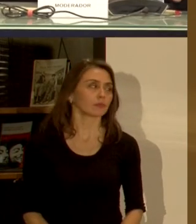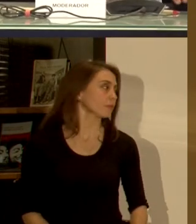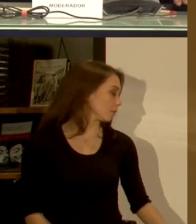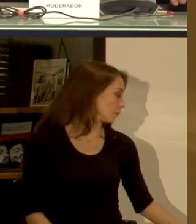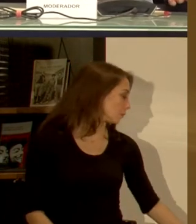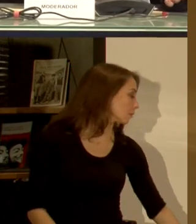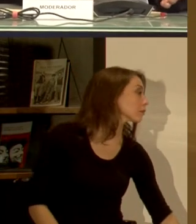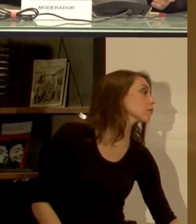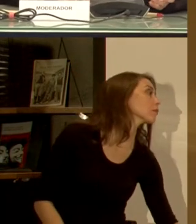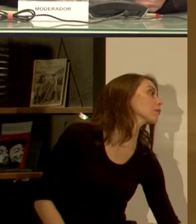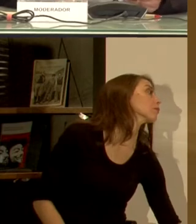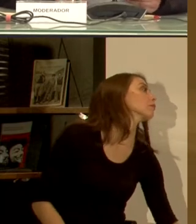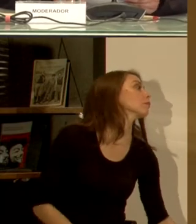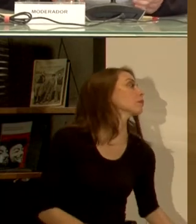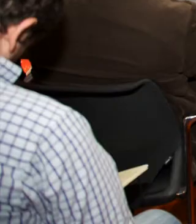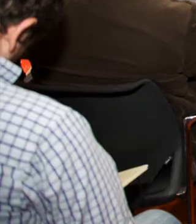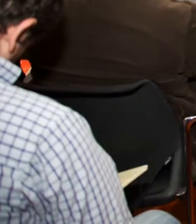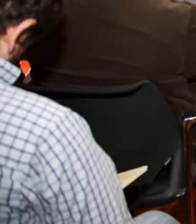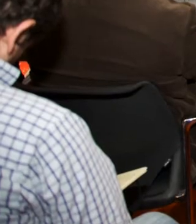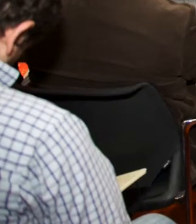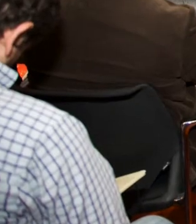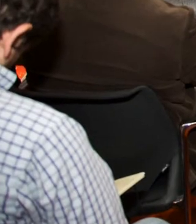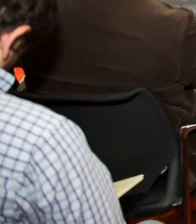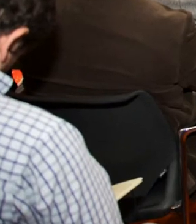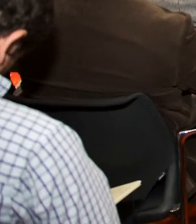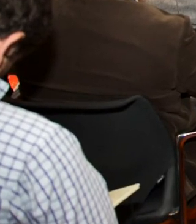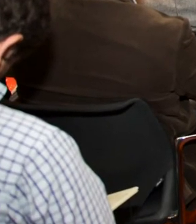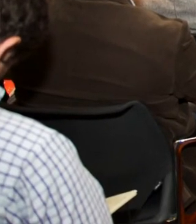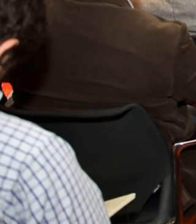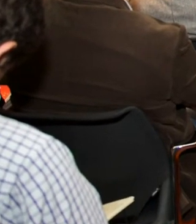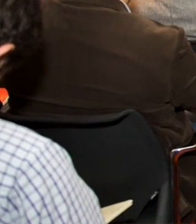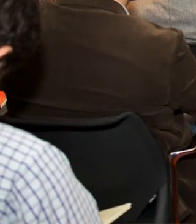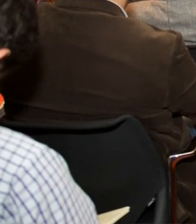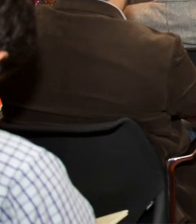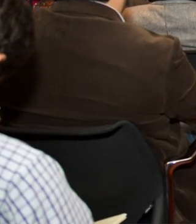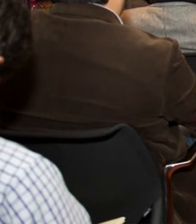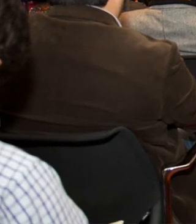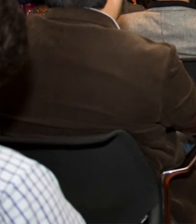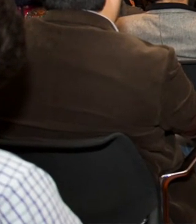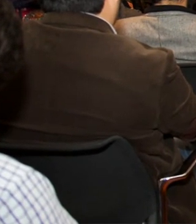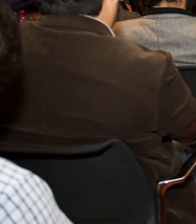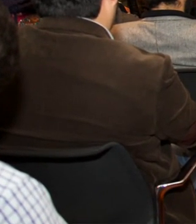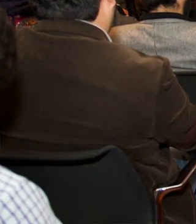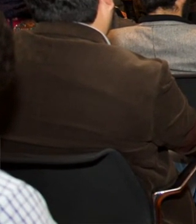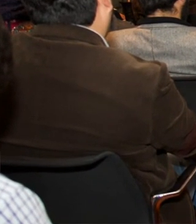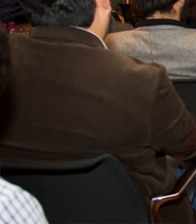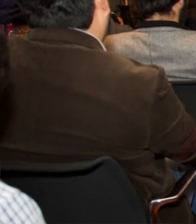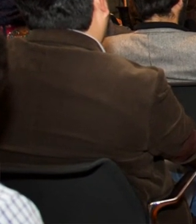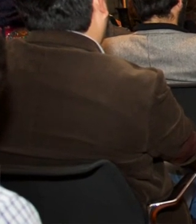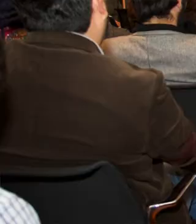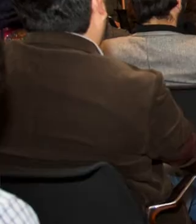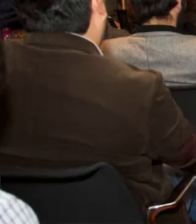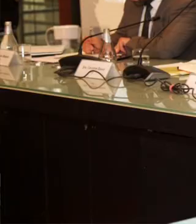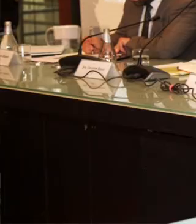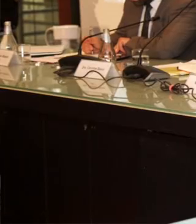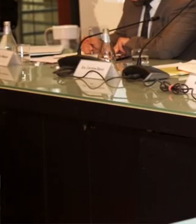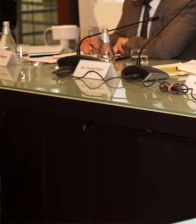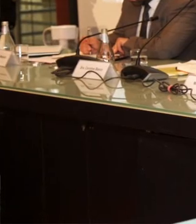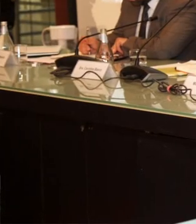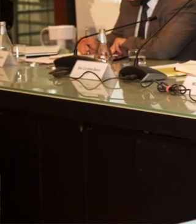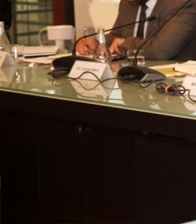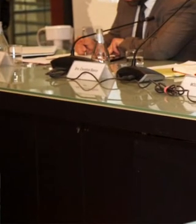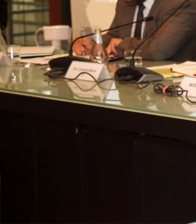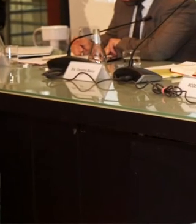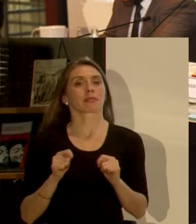ahora vamos a pasar a una vamos a tratar de conversar entre todos quiero hacer una especie de resumen de las ideas claves por lo menos que a me quedaron